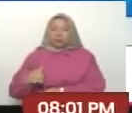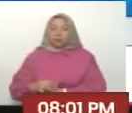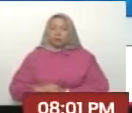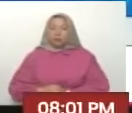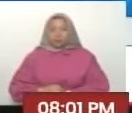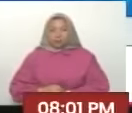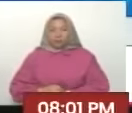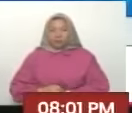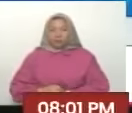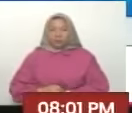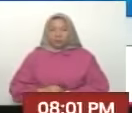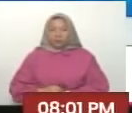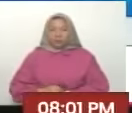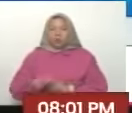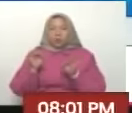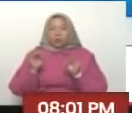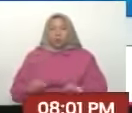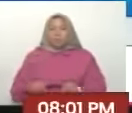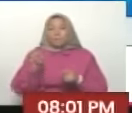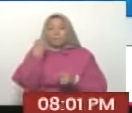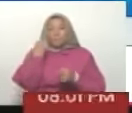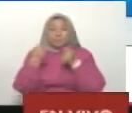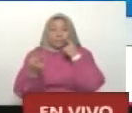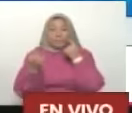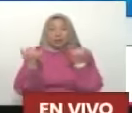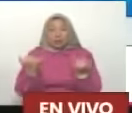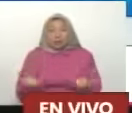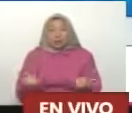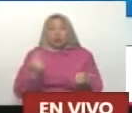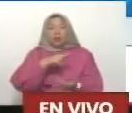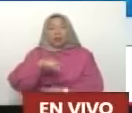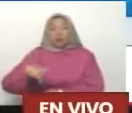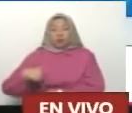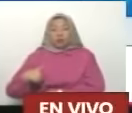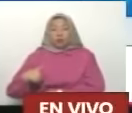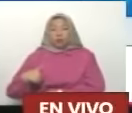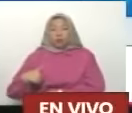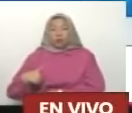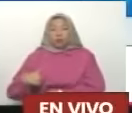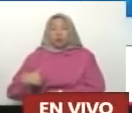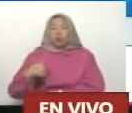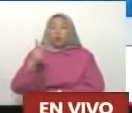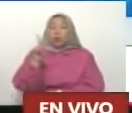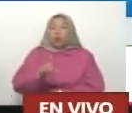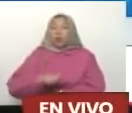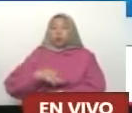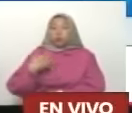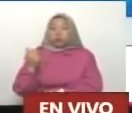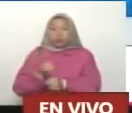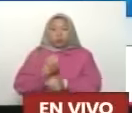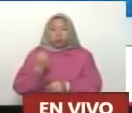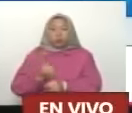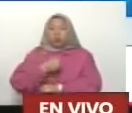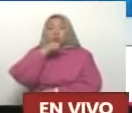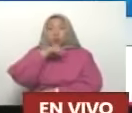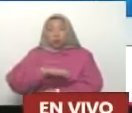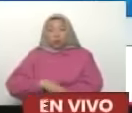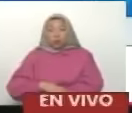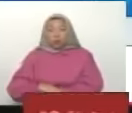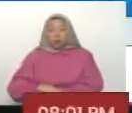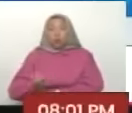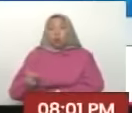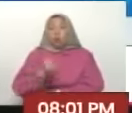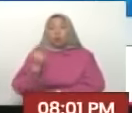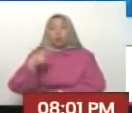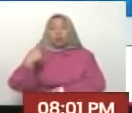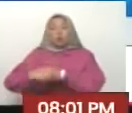Para que fueran Veedores Y veedoras En el inédito Histórico Y único